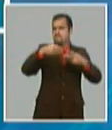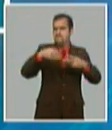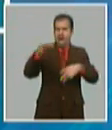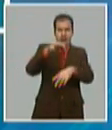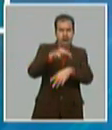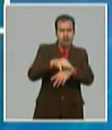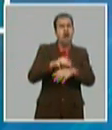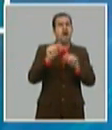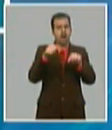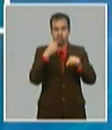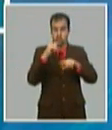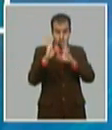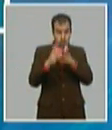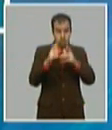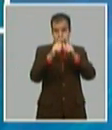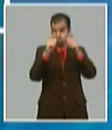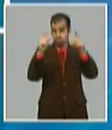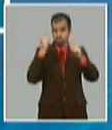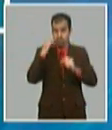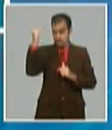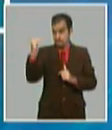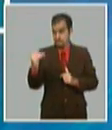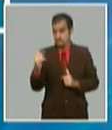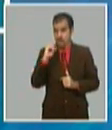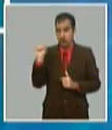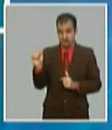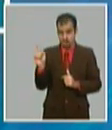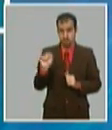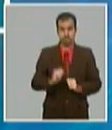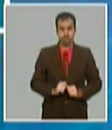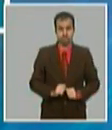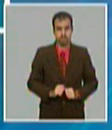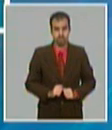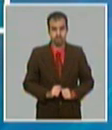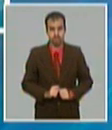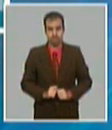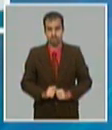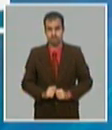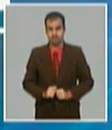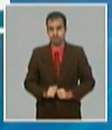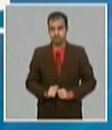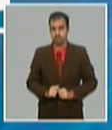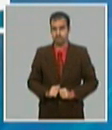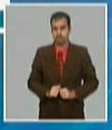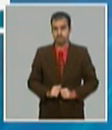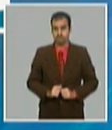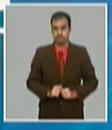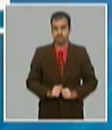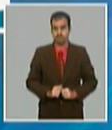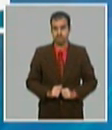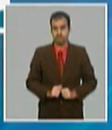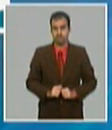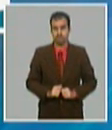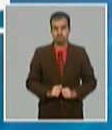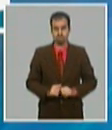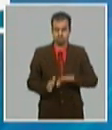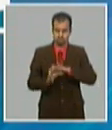Ahí están los números, ustedes lo tienen en el informe. Ahora bien, los ingresos en divisas